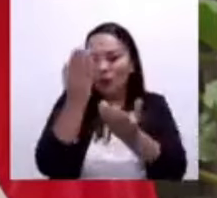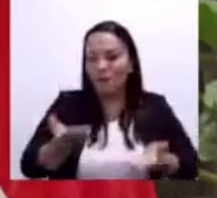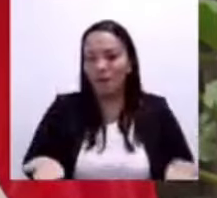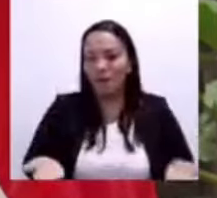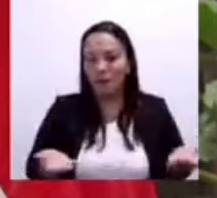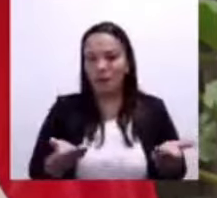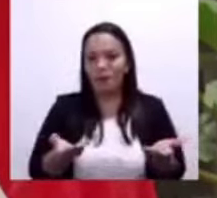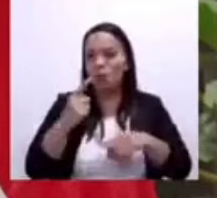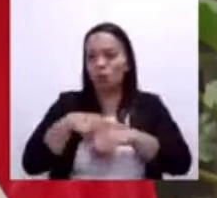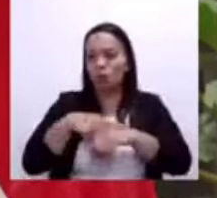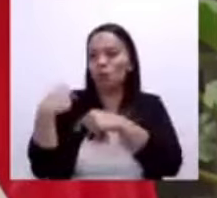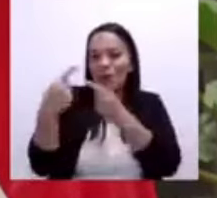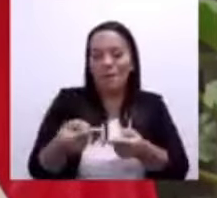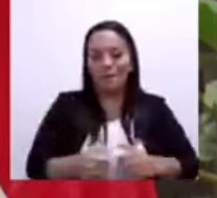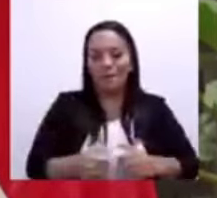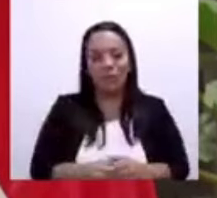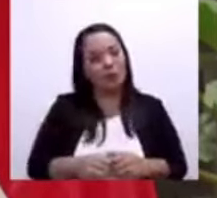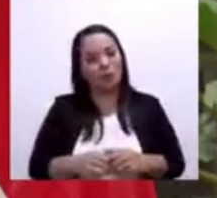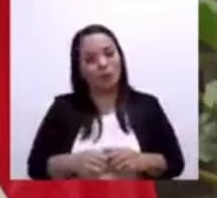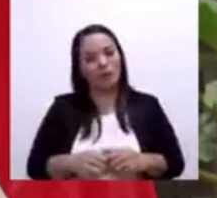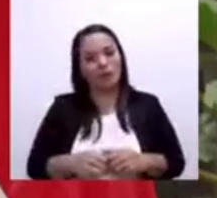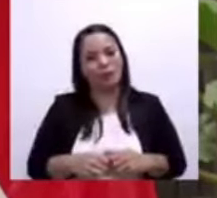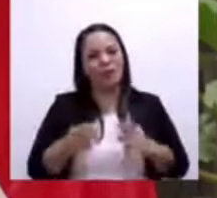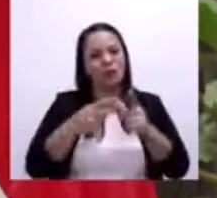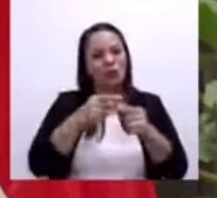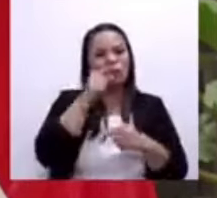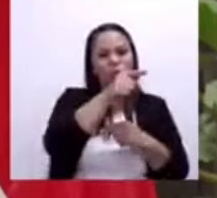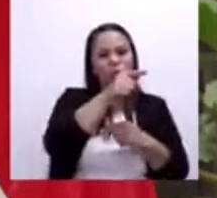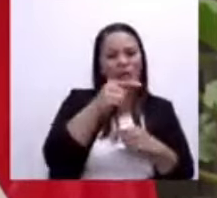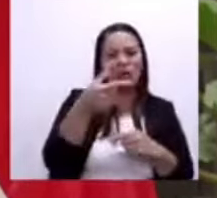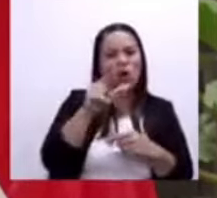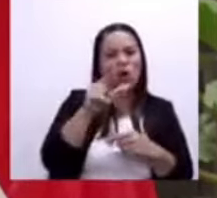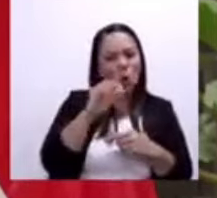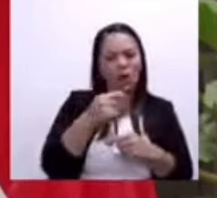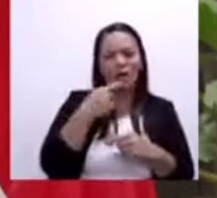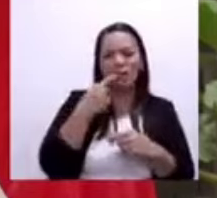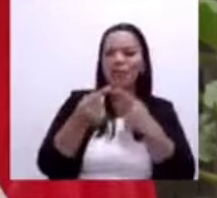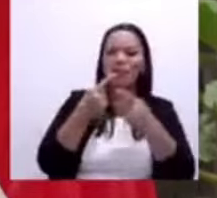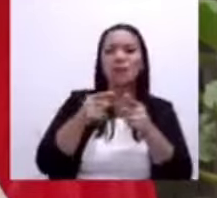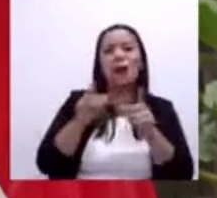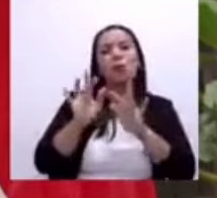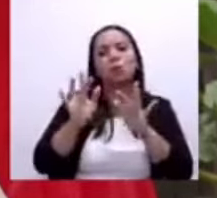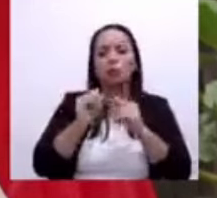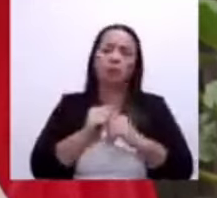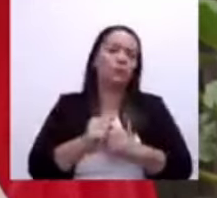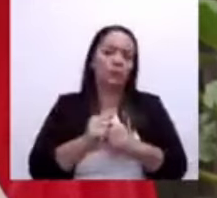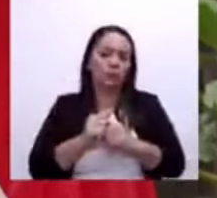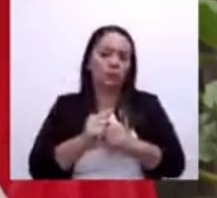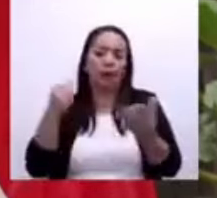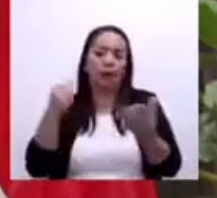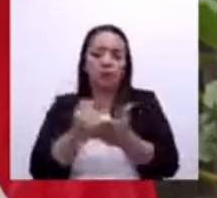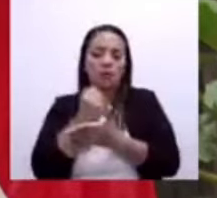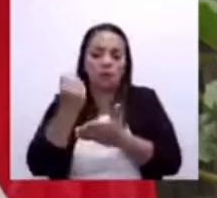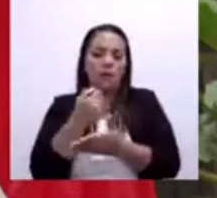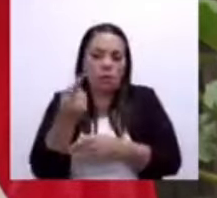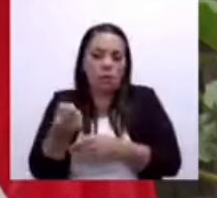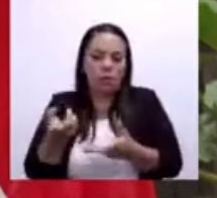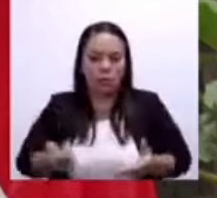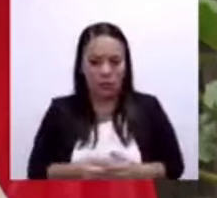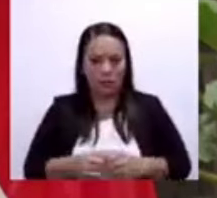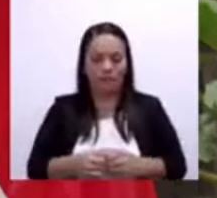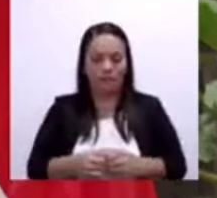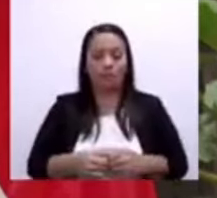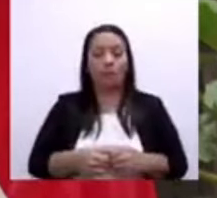Yo encuentro sus declaraciones verdaderamente lamentables y concluyo, doña Gloria,